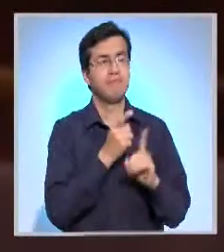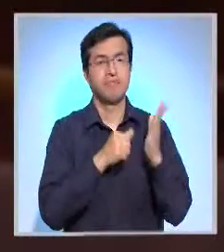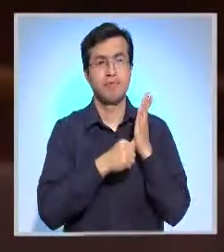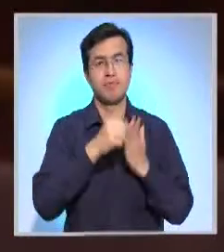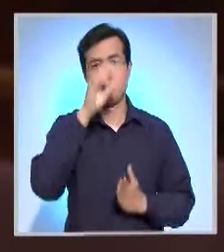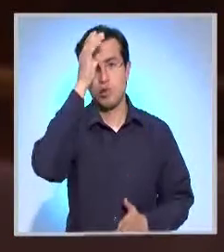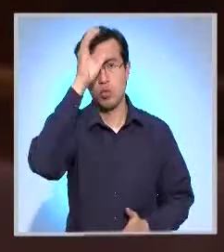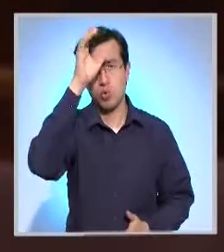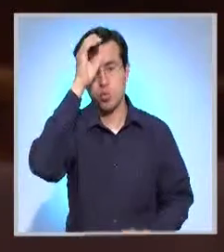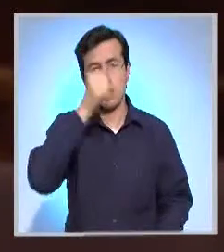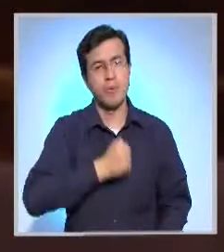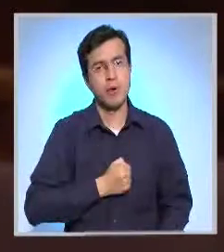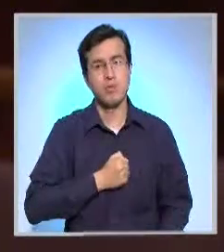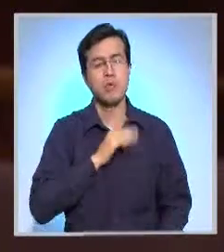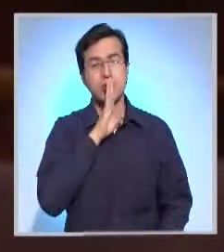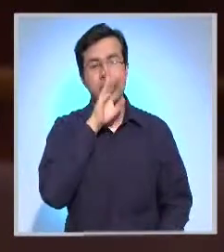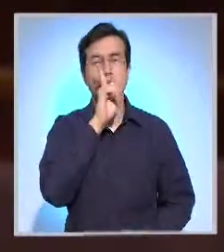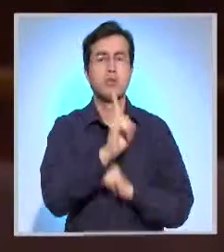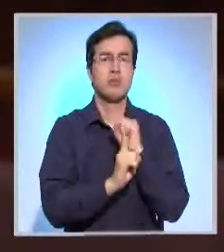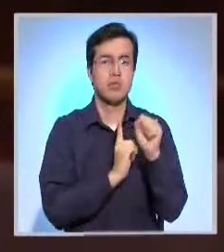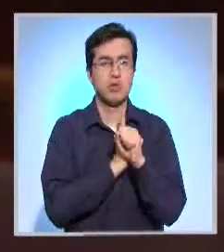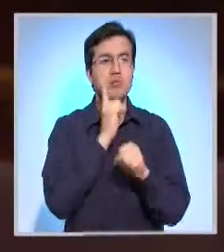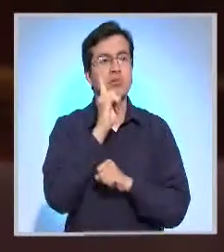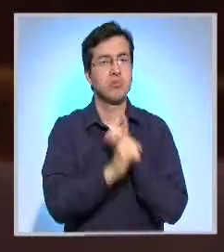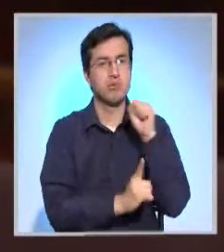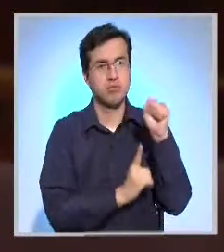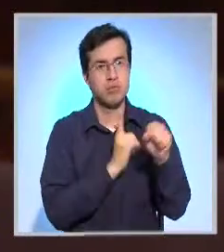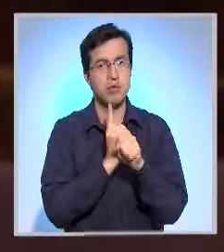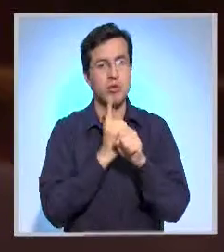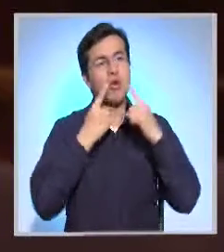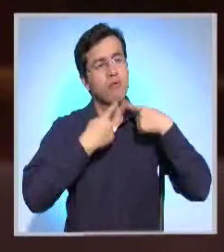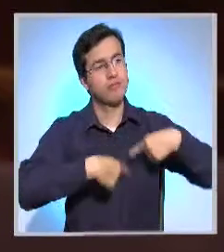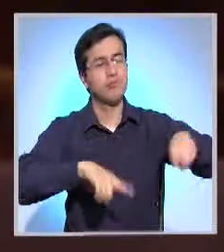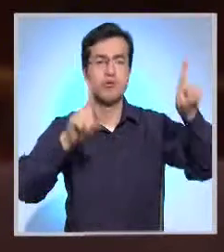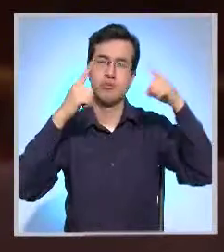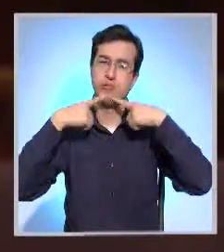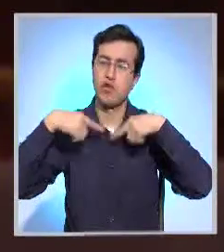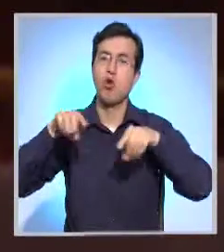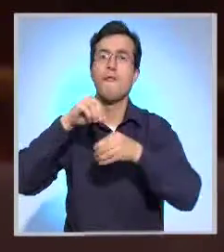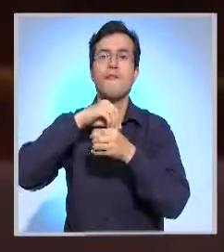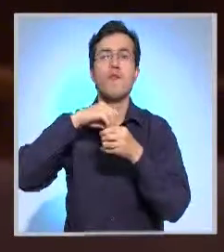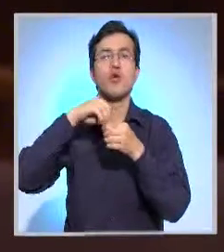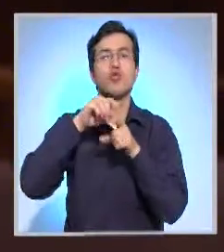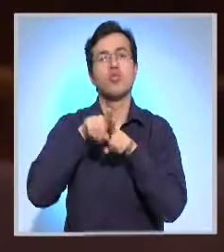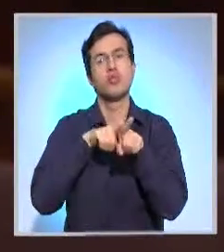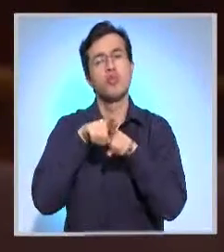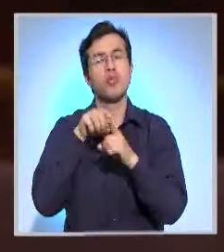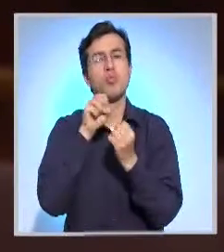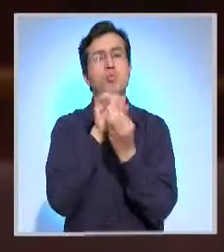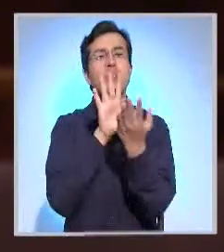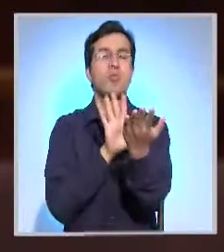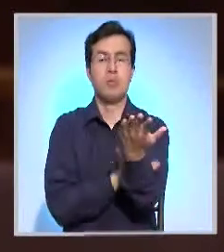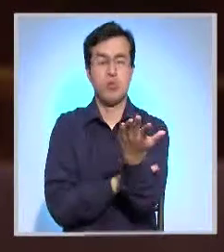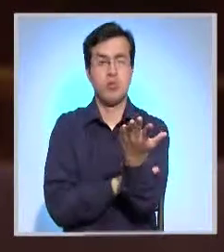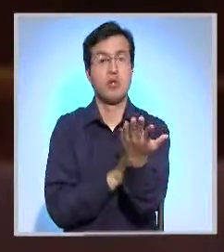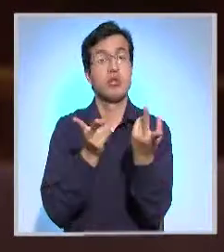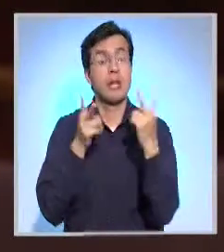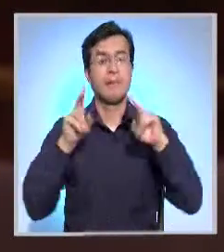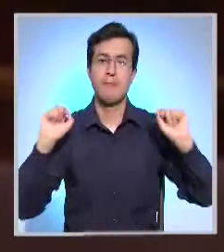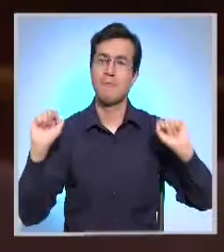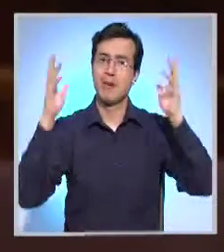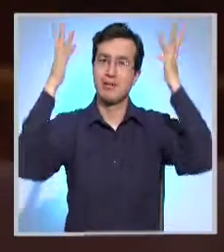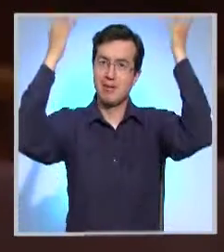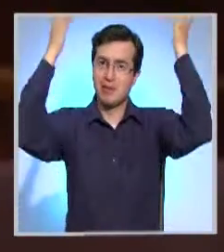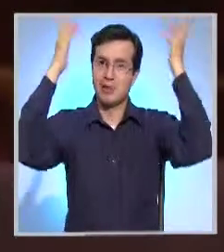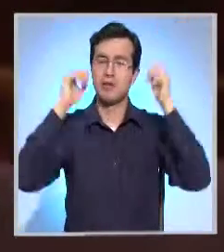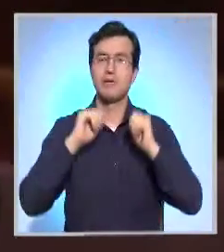Cultura y Patrimonio anualmente lanza estas convocatorias para fondos concursables para proyectos y también para festivales.